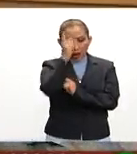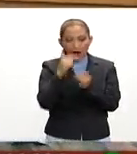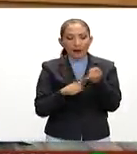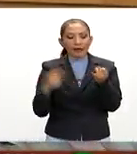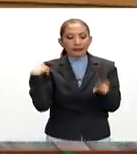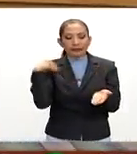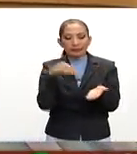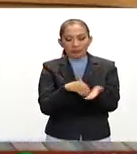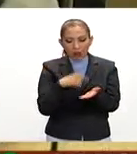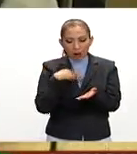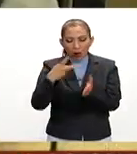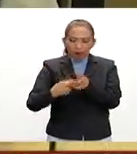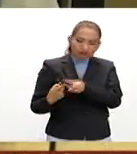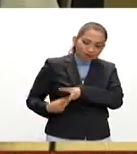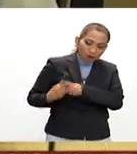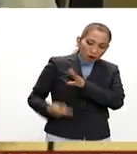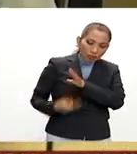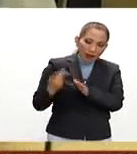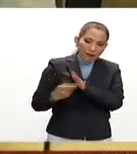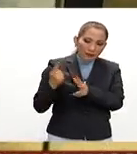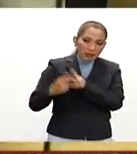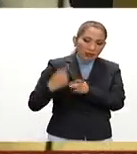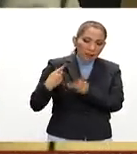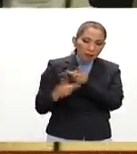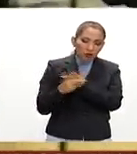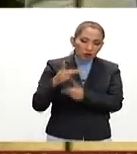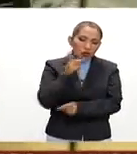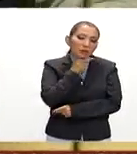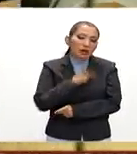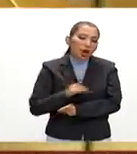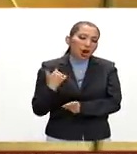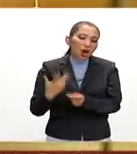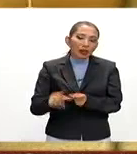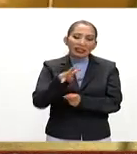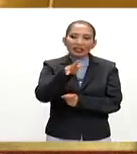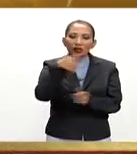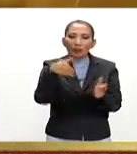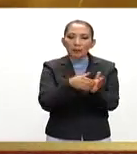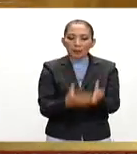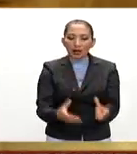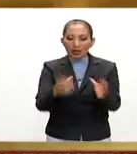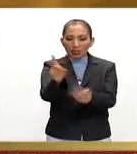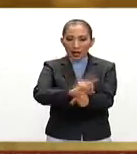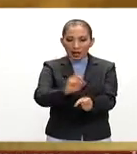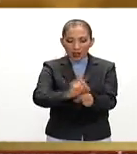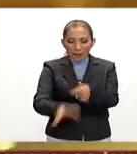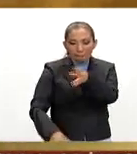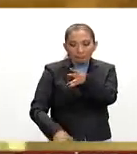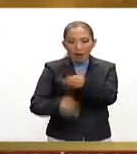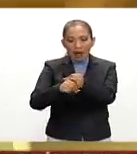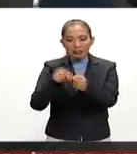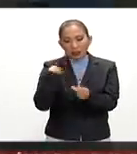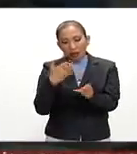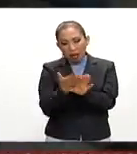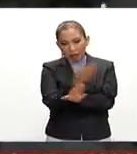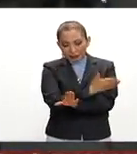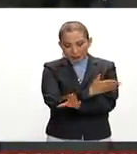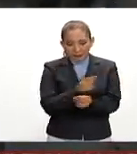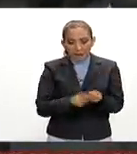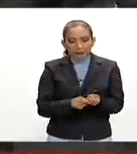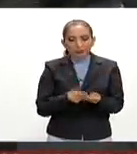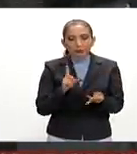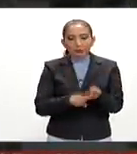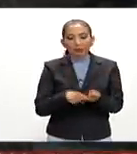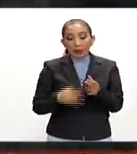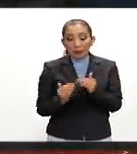se establece un recálculo de la plataforma de producción petrolera de 19 mil barriles diarios más sobre lo estimado lo que